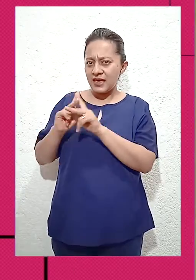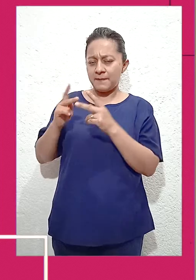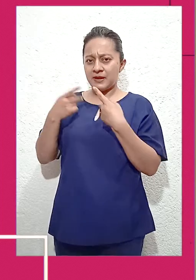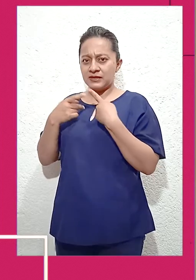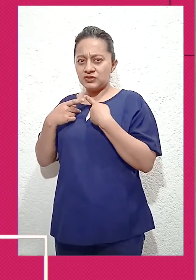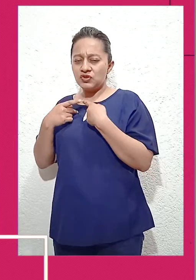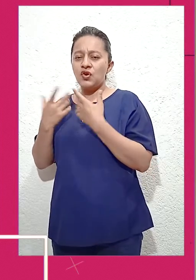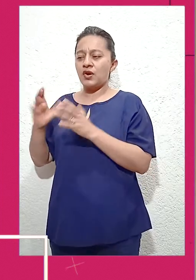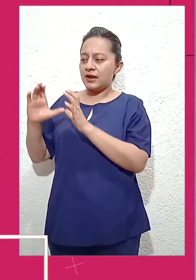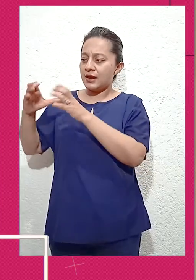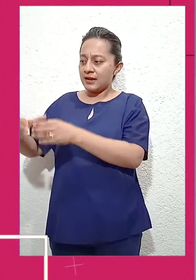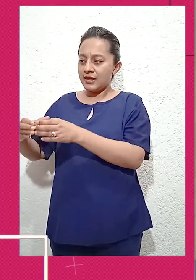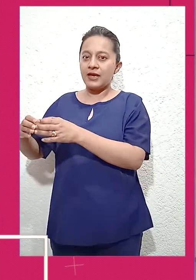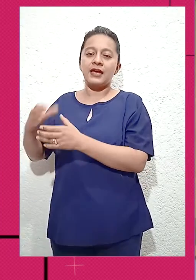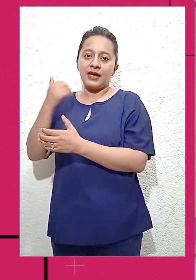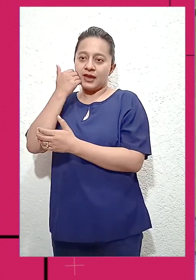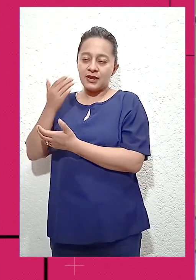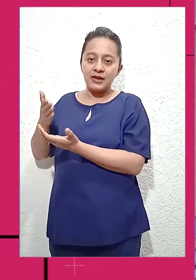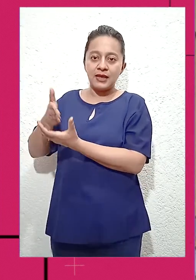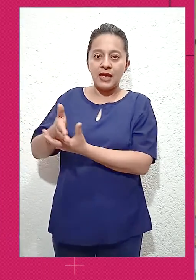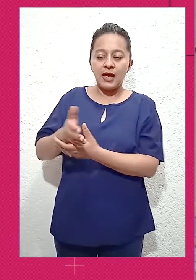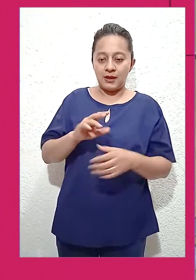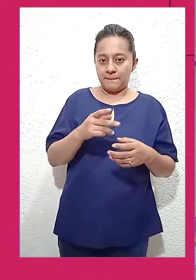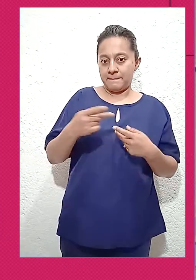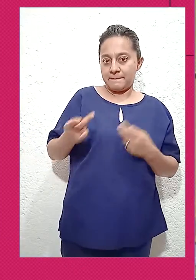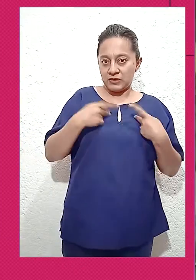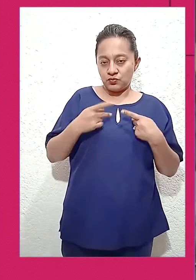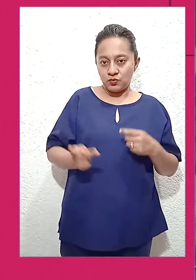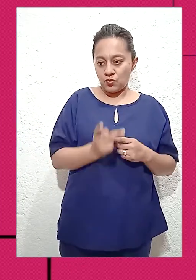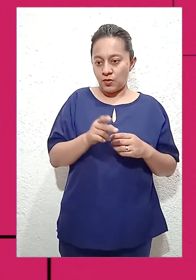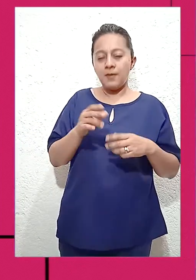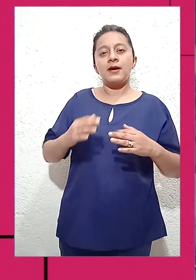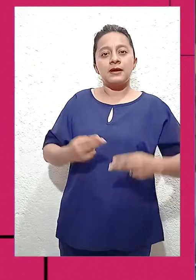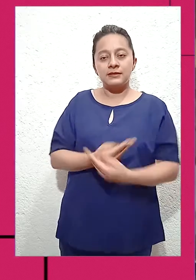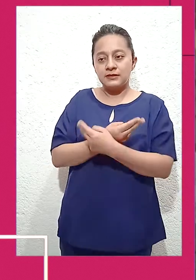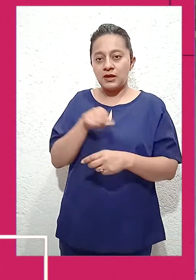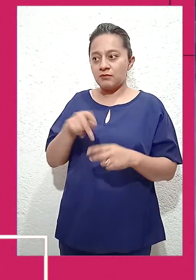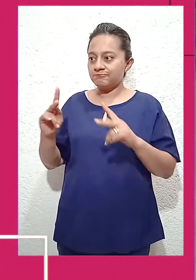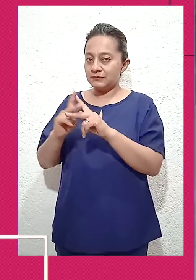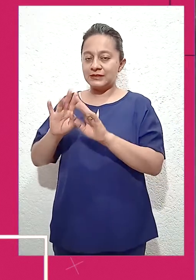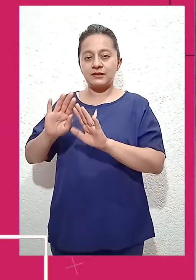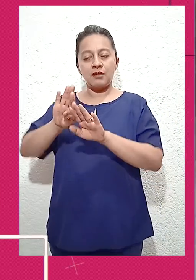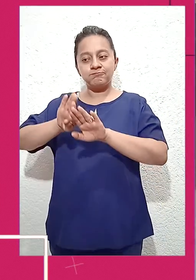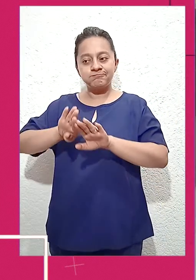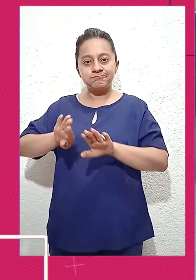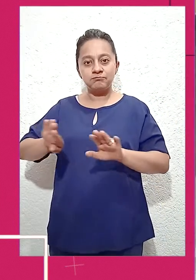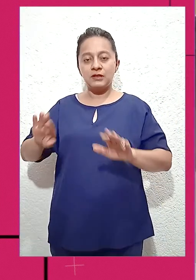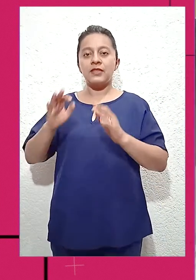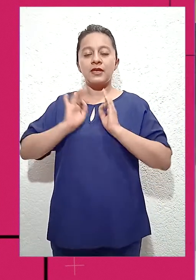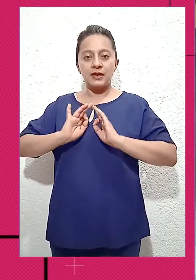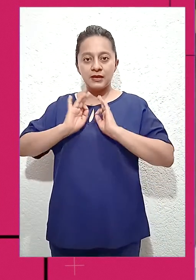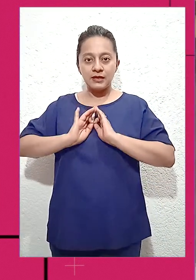la imagen del santo, se dice optaron por dejar a un lado el pleito por el territorio y construir en ese punto una